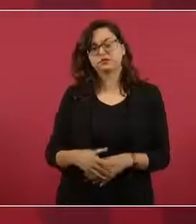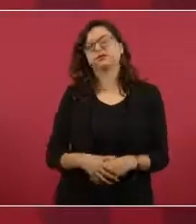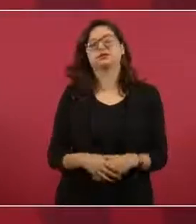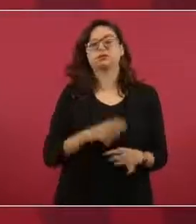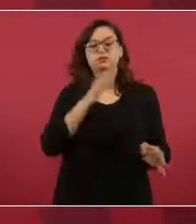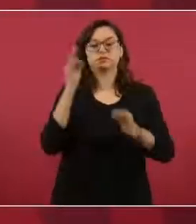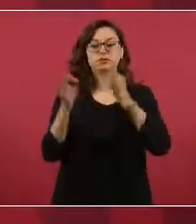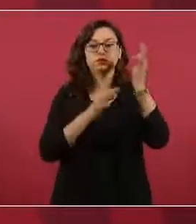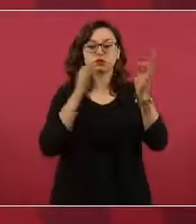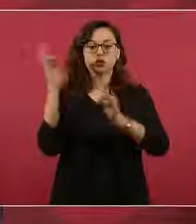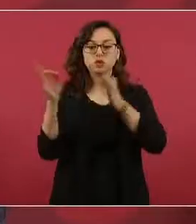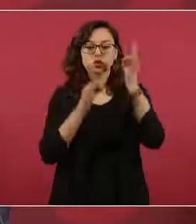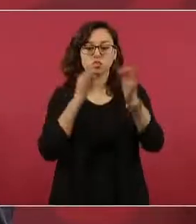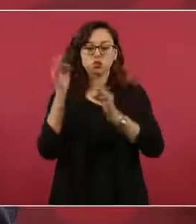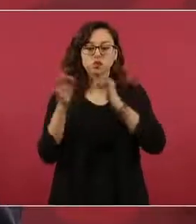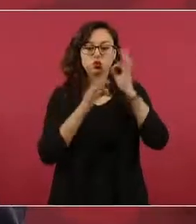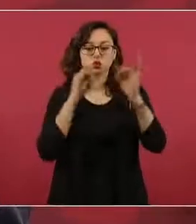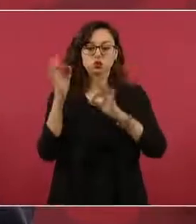noticias